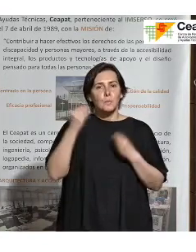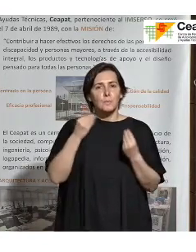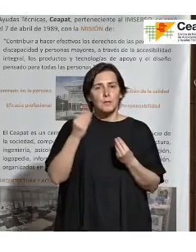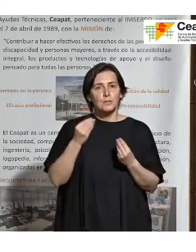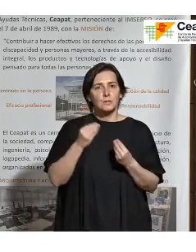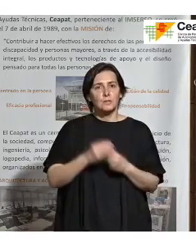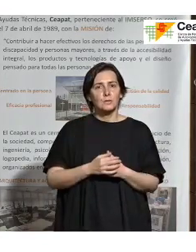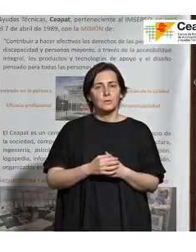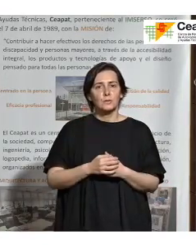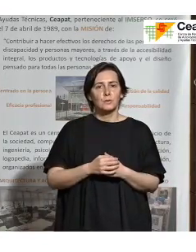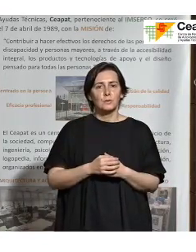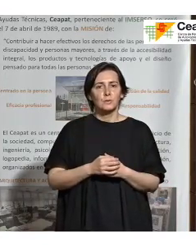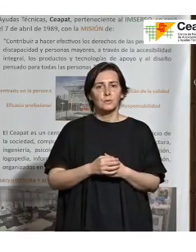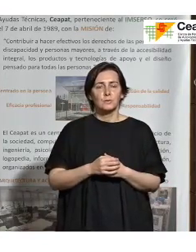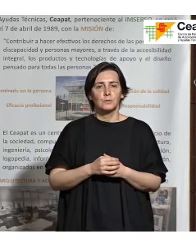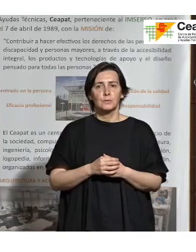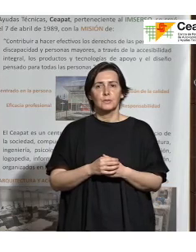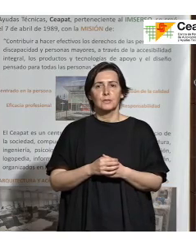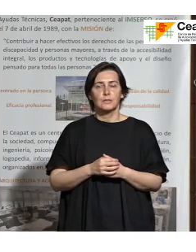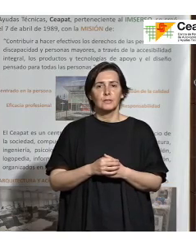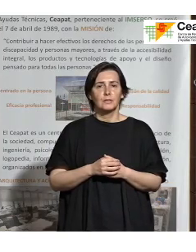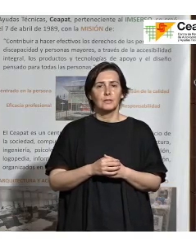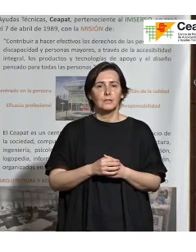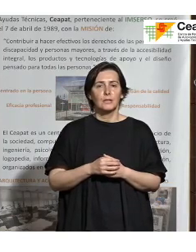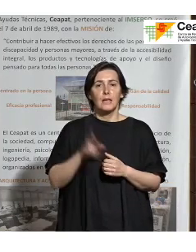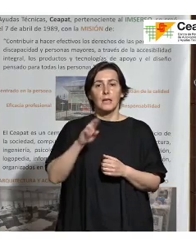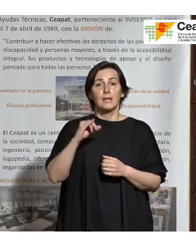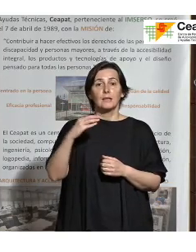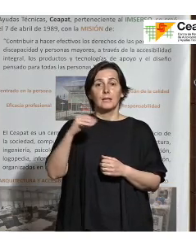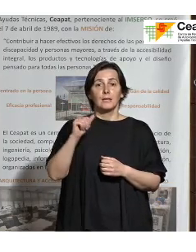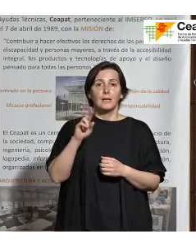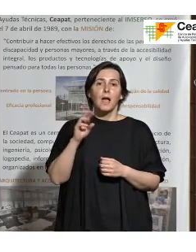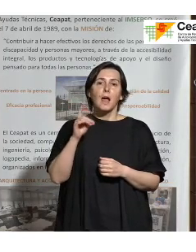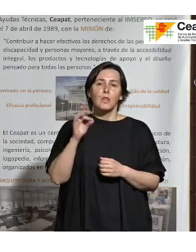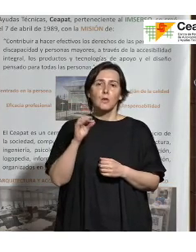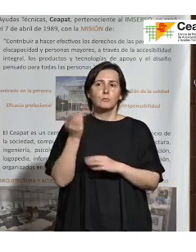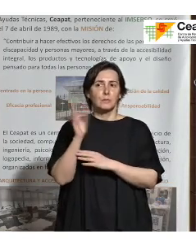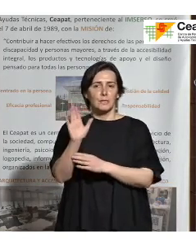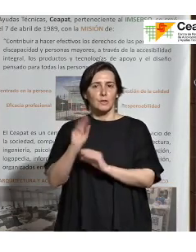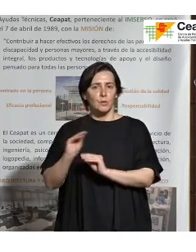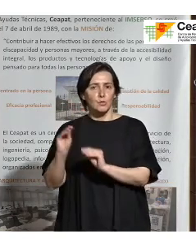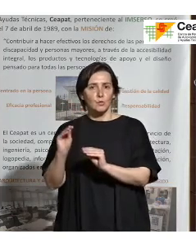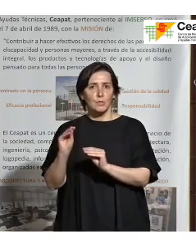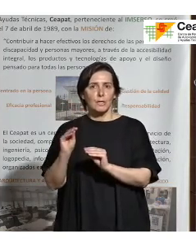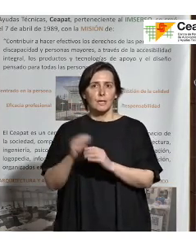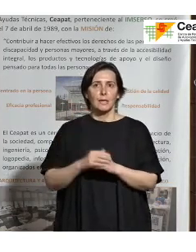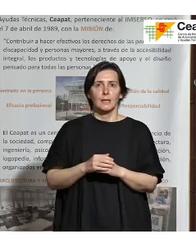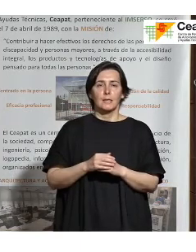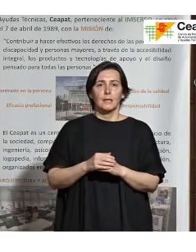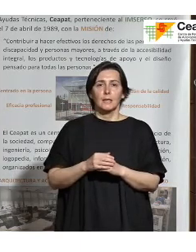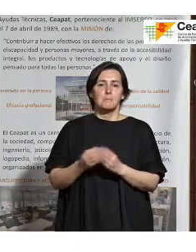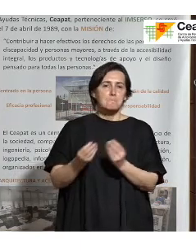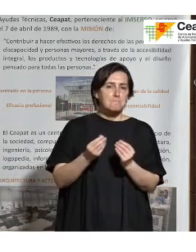lo mencionaba Ricardo en su presentación que adelantarse un poco prever